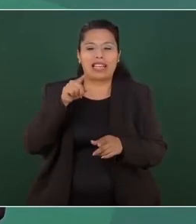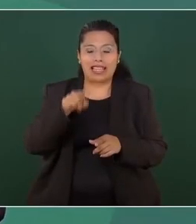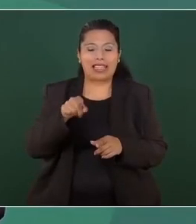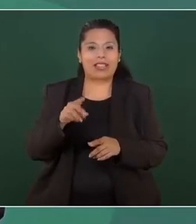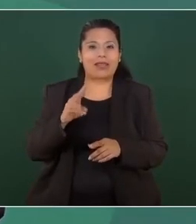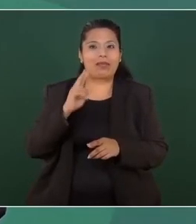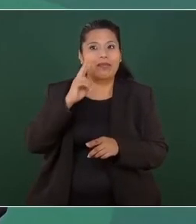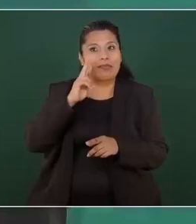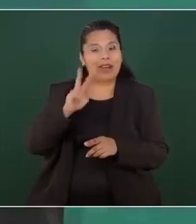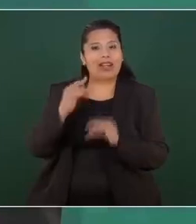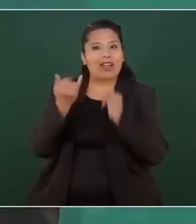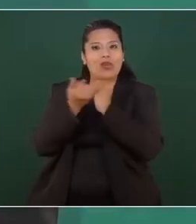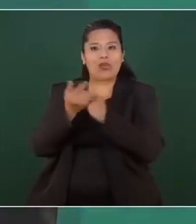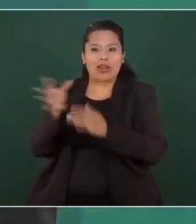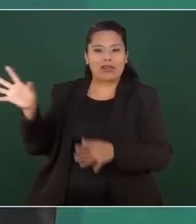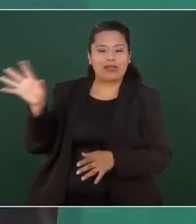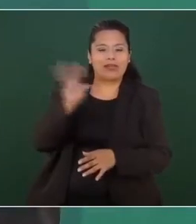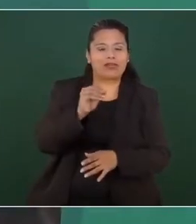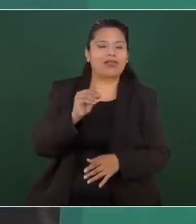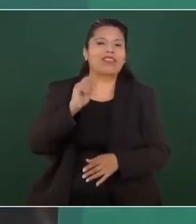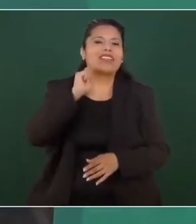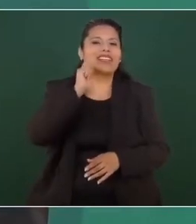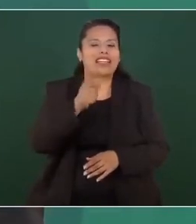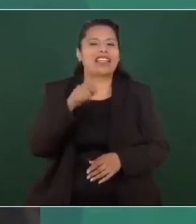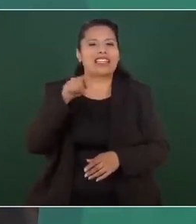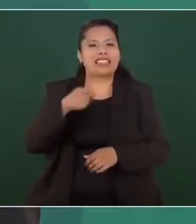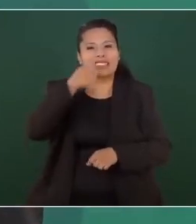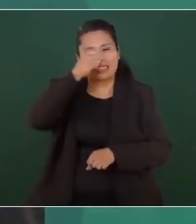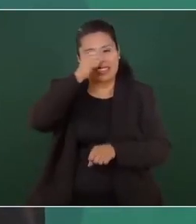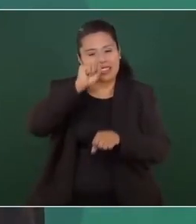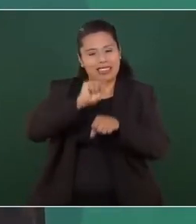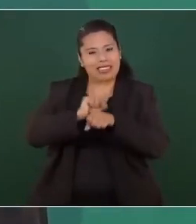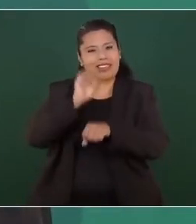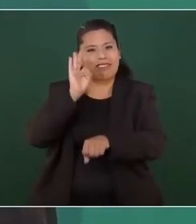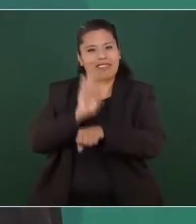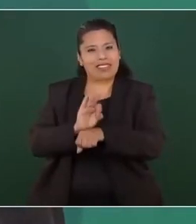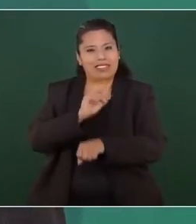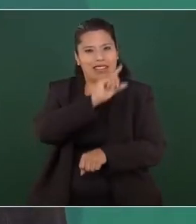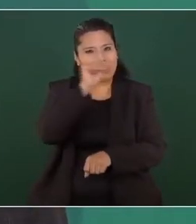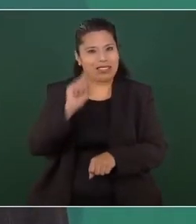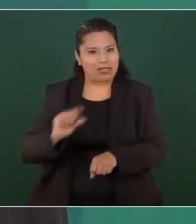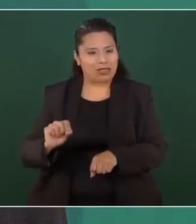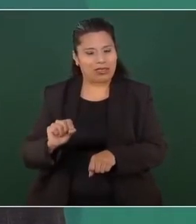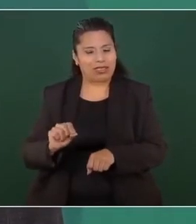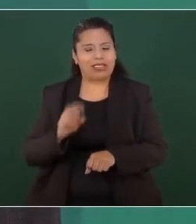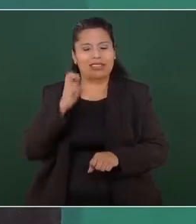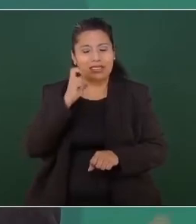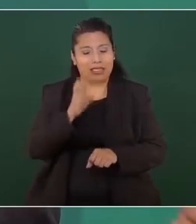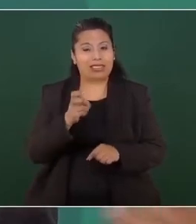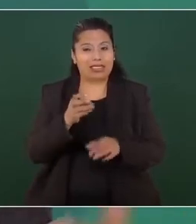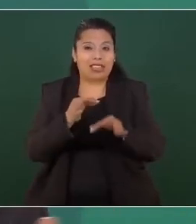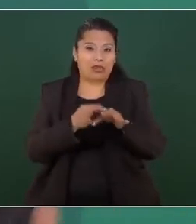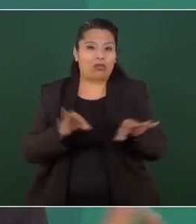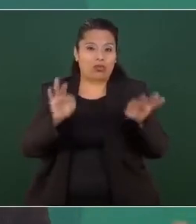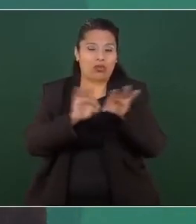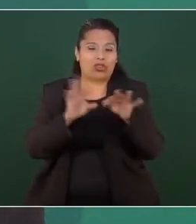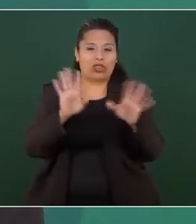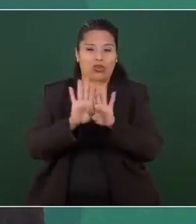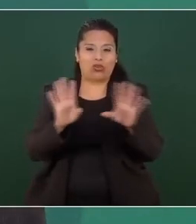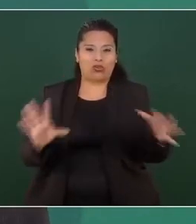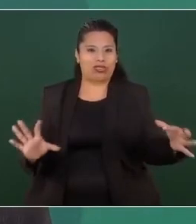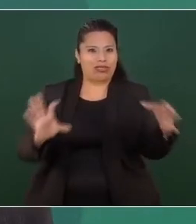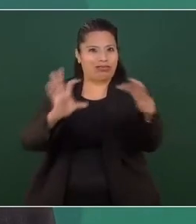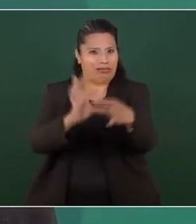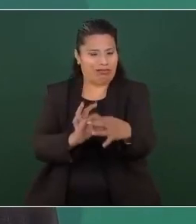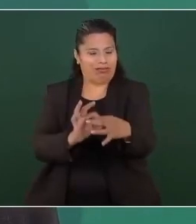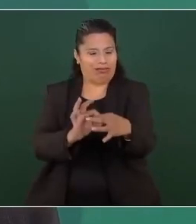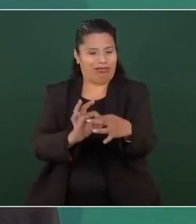Defensa Nacional. Eso es muy importante, porque lo he dicho varias